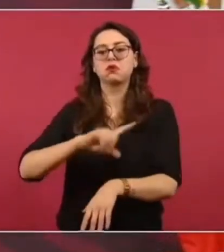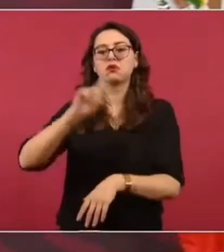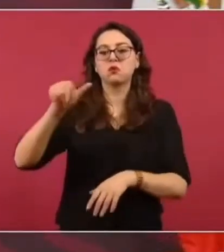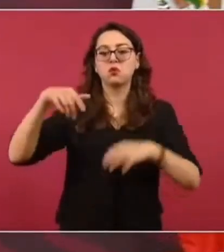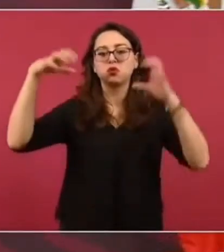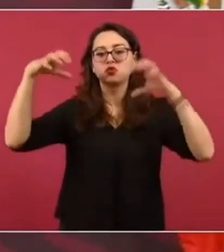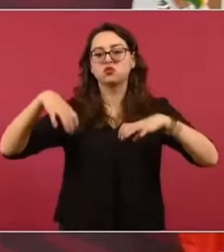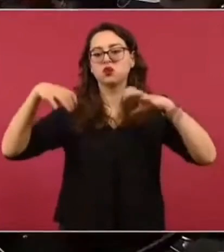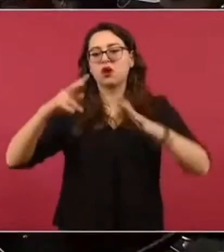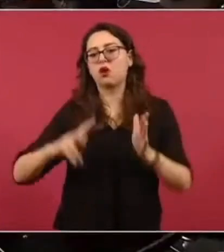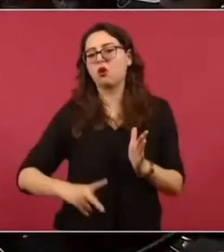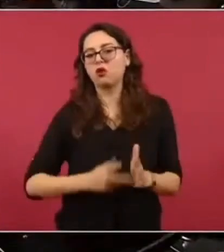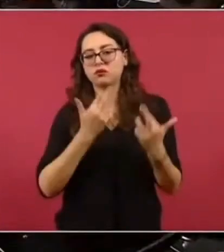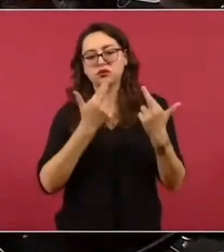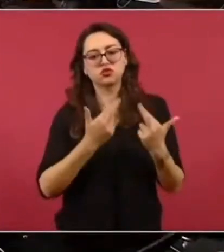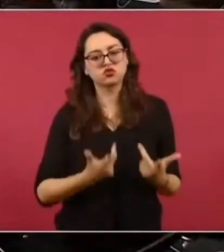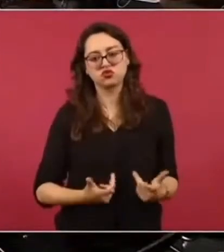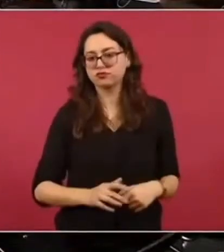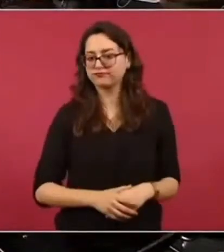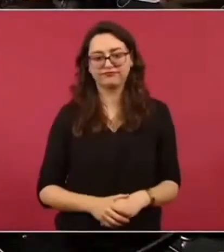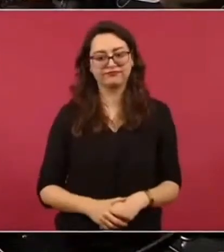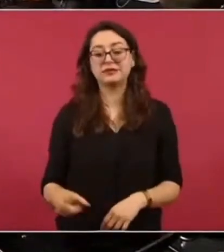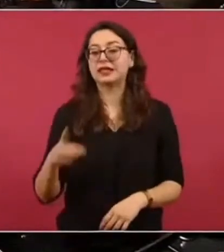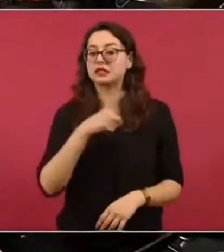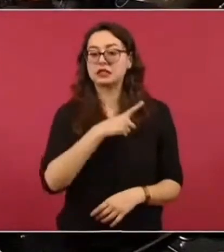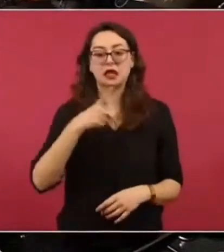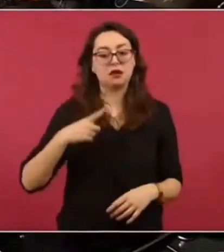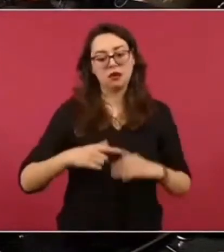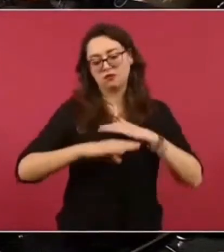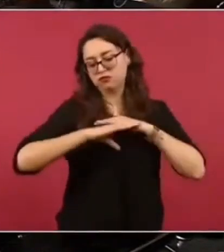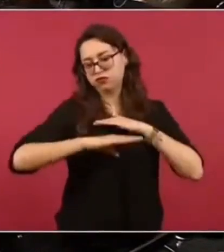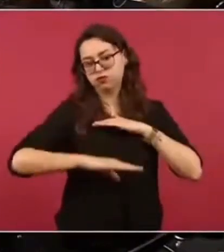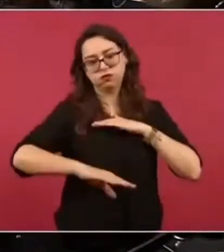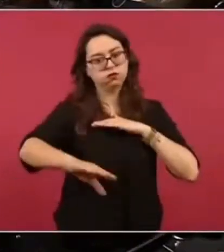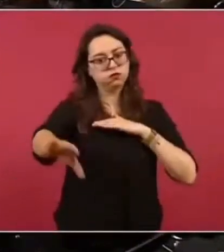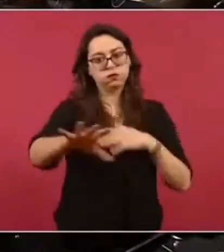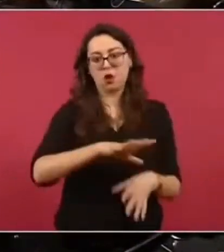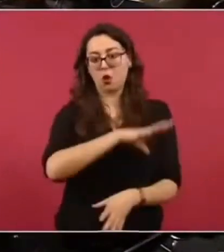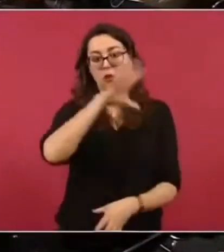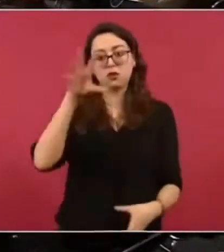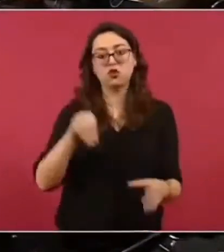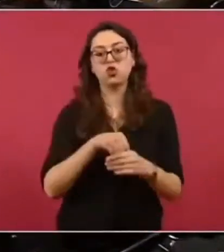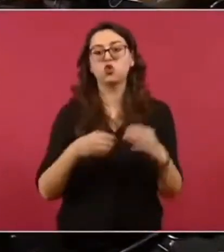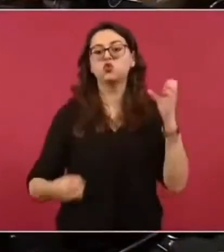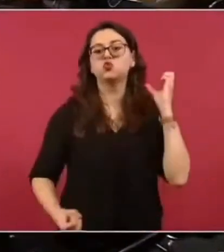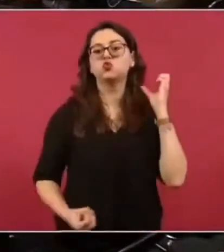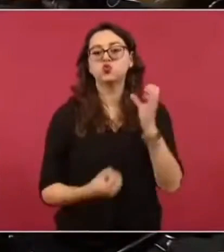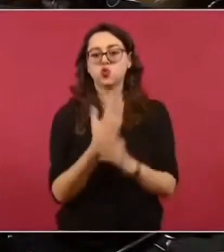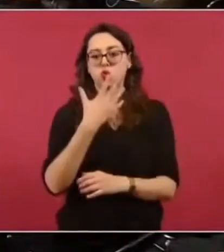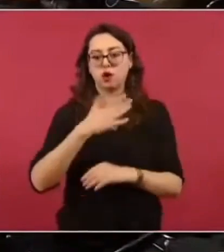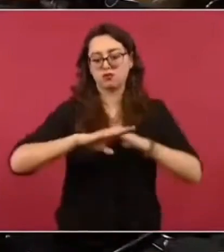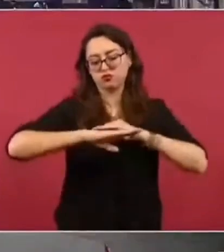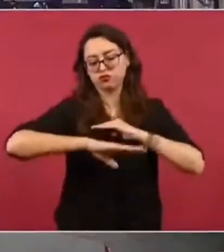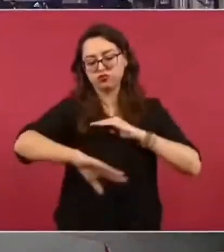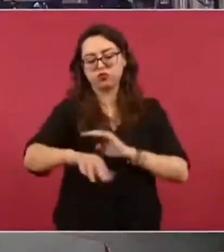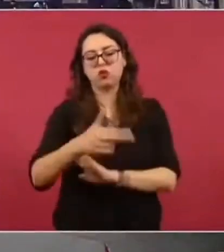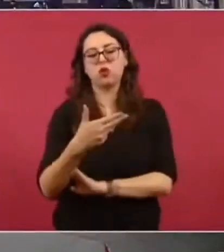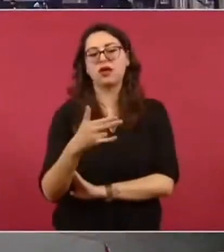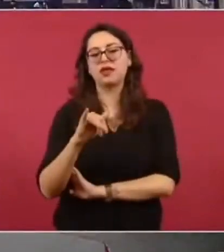vuelven a salir y se vuelven a padecer. ¿De acuerdo?